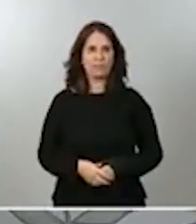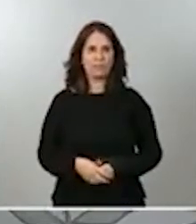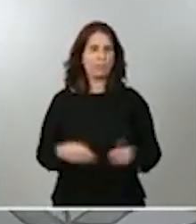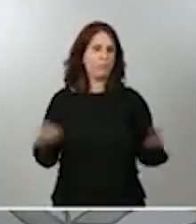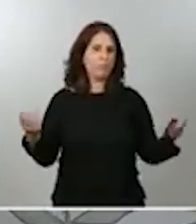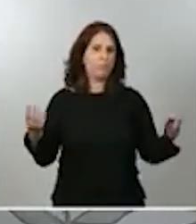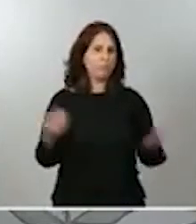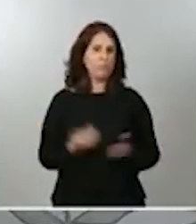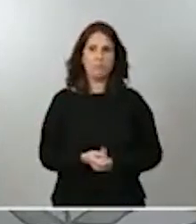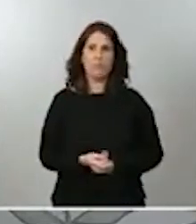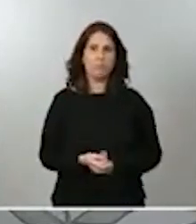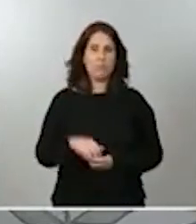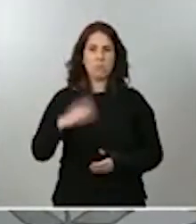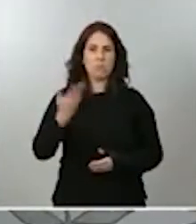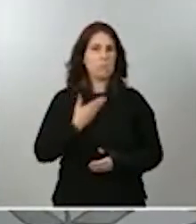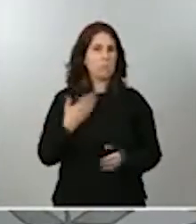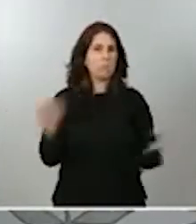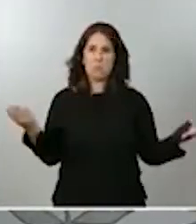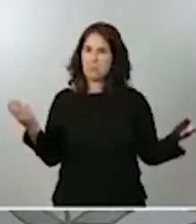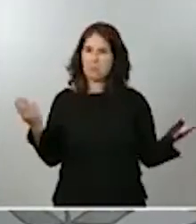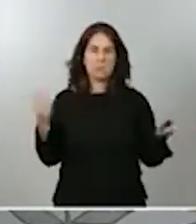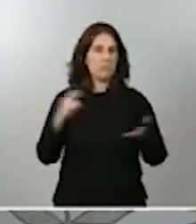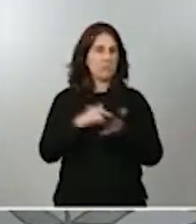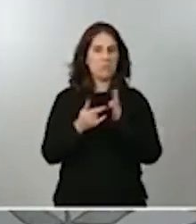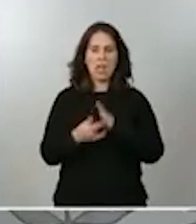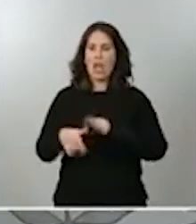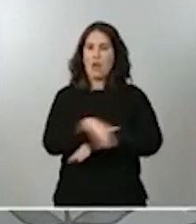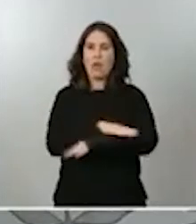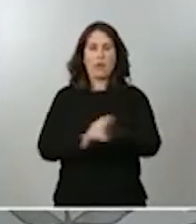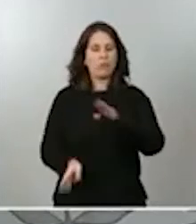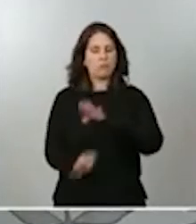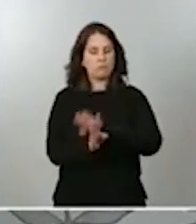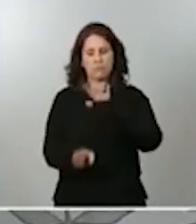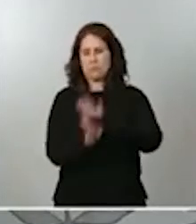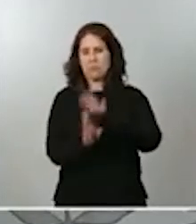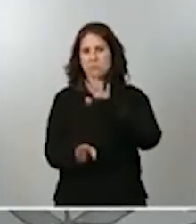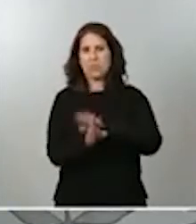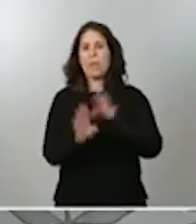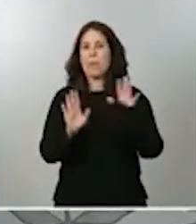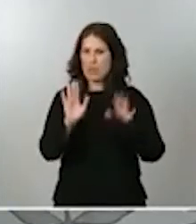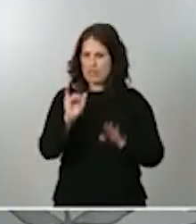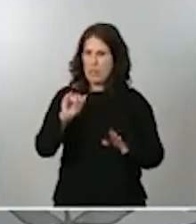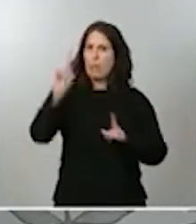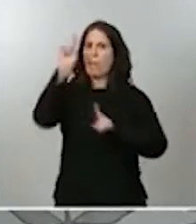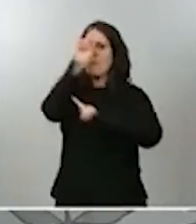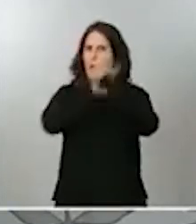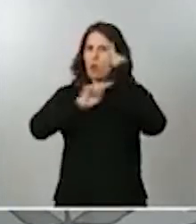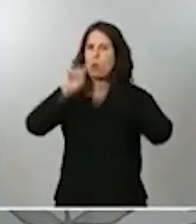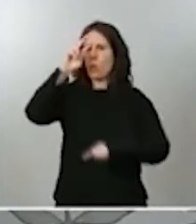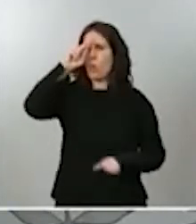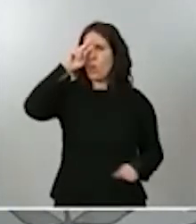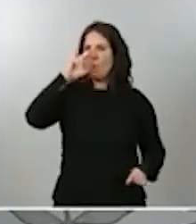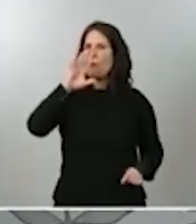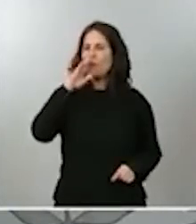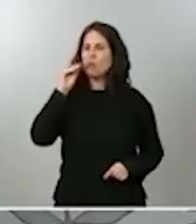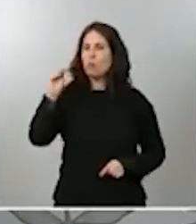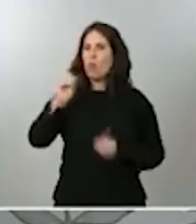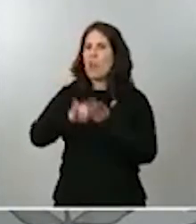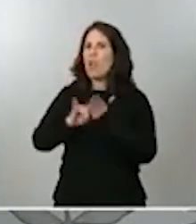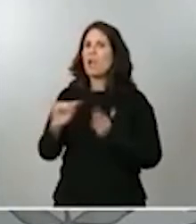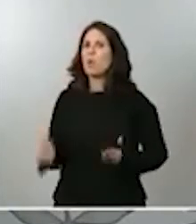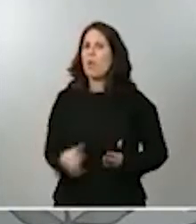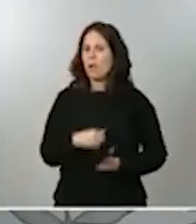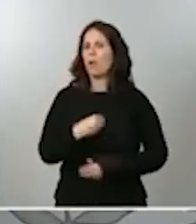afectación a lo que son los planes de este Gobierno, pero sí preocupación por el tipo de lenguaje que está utilizando esta formación